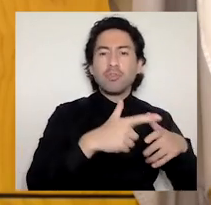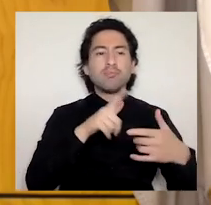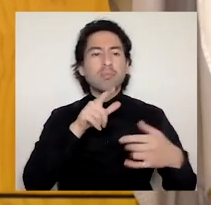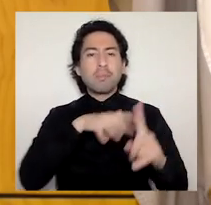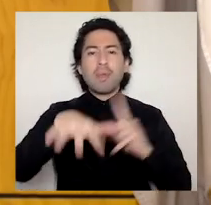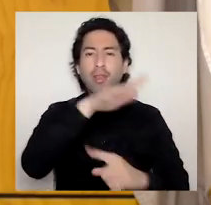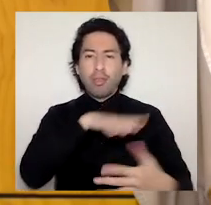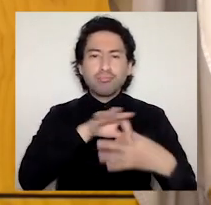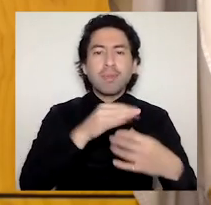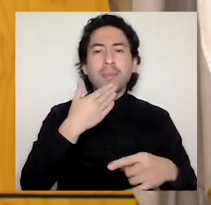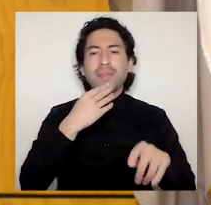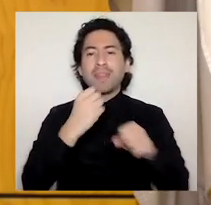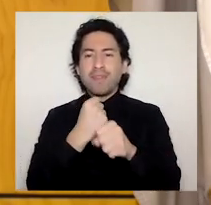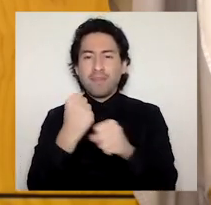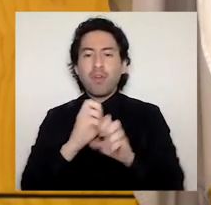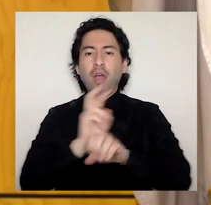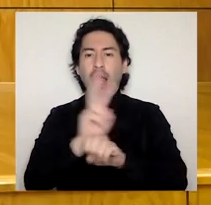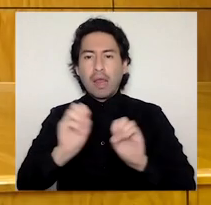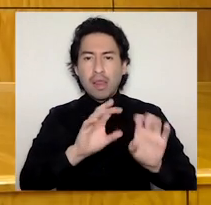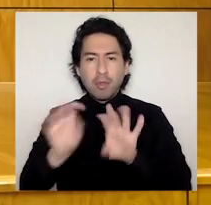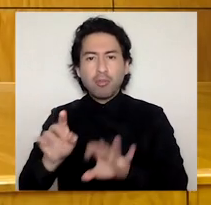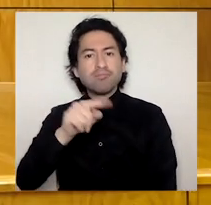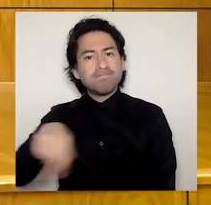académicas al interior de nuestra comunidad.